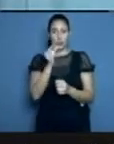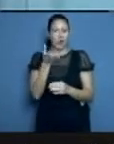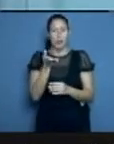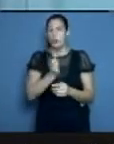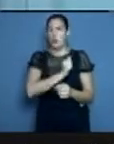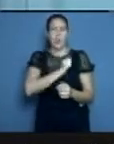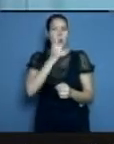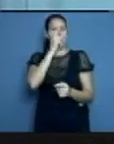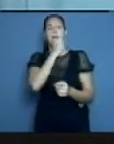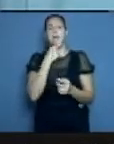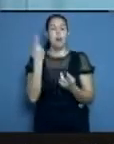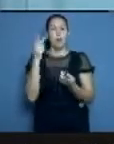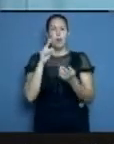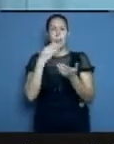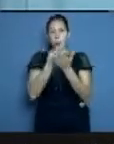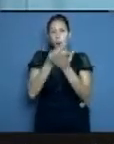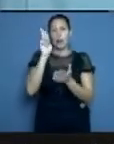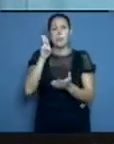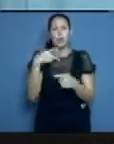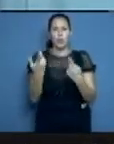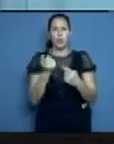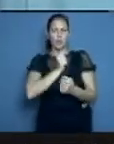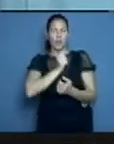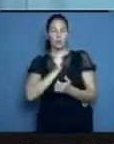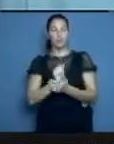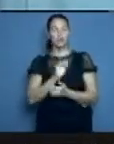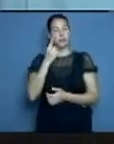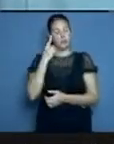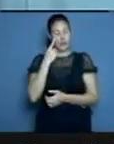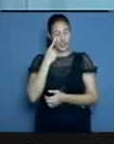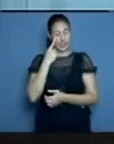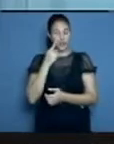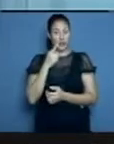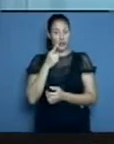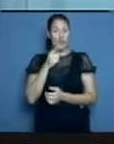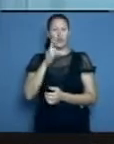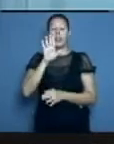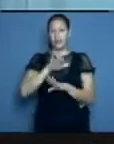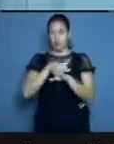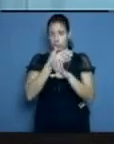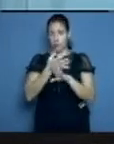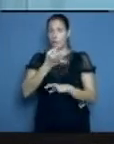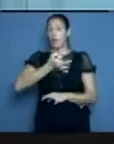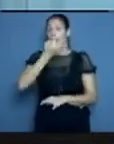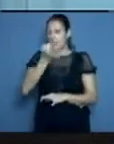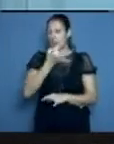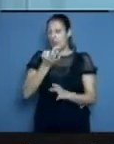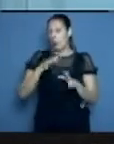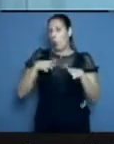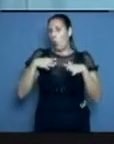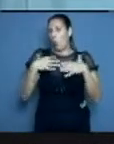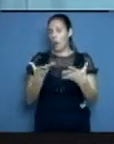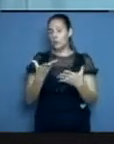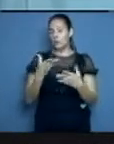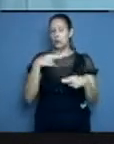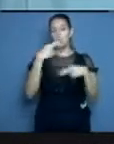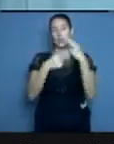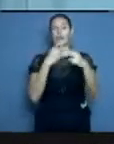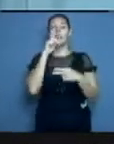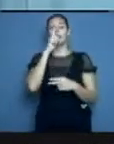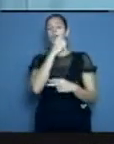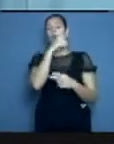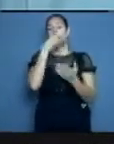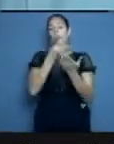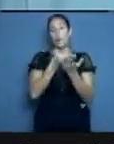el test rápido. Ahorita vamos a conversar con el doctor Frank cuando se indica un test o cuando se indica un PCR. También es una realidad. ¿Nos han